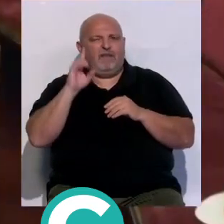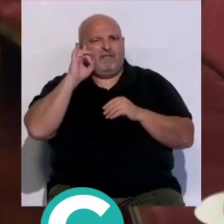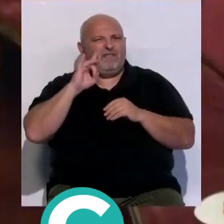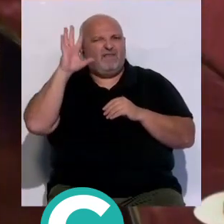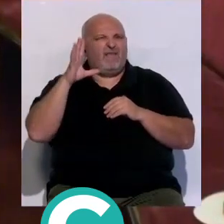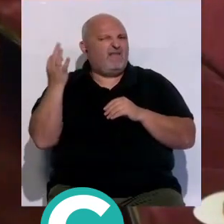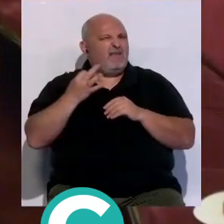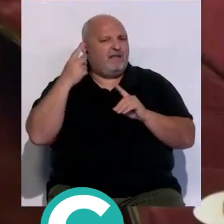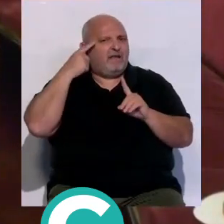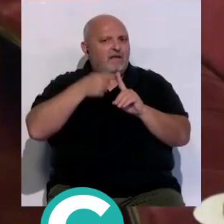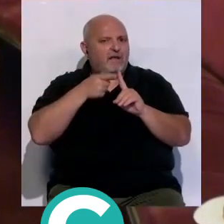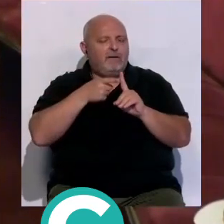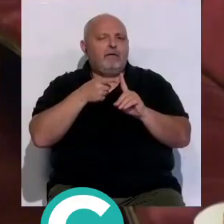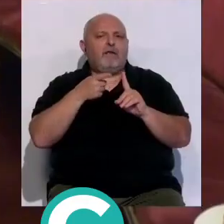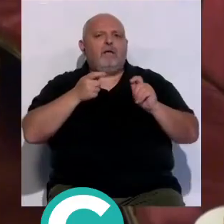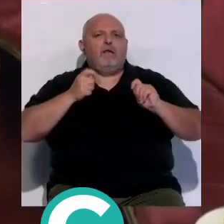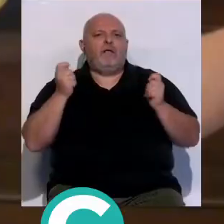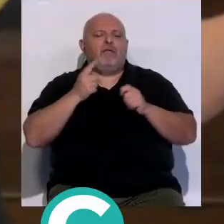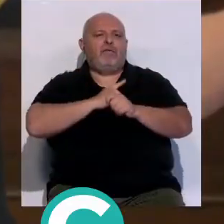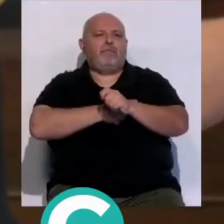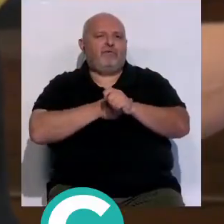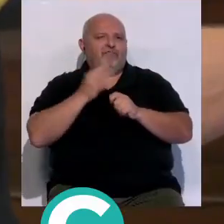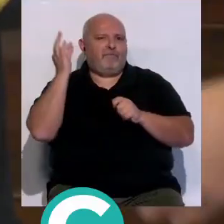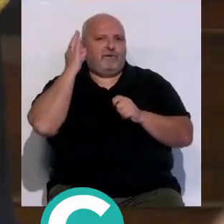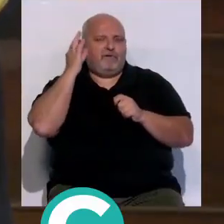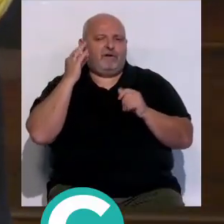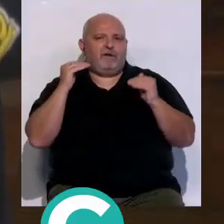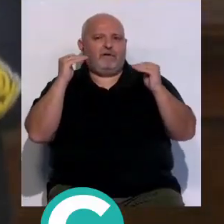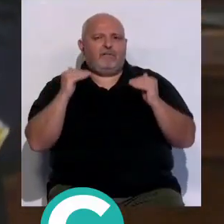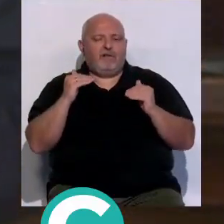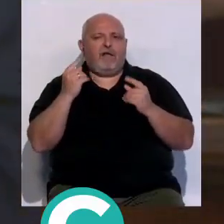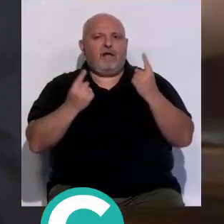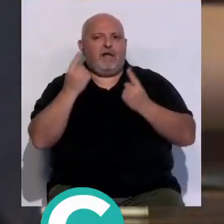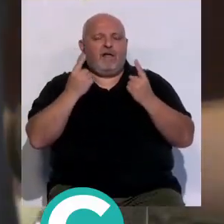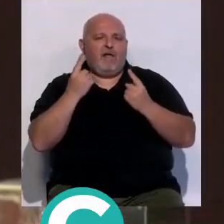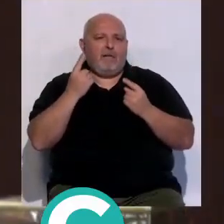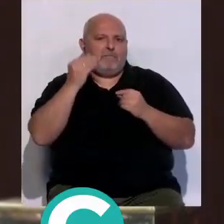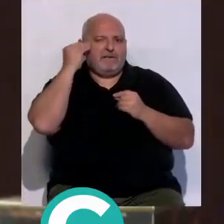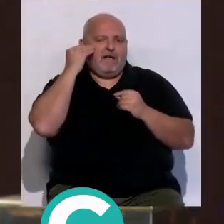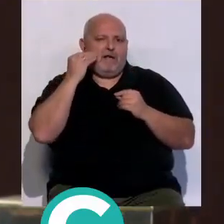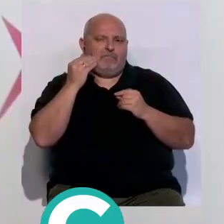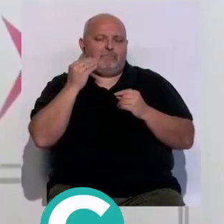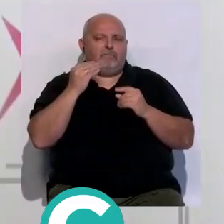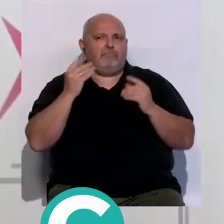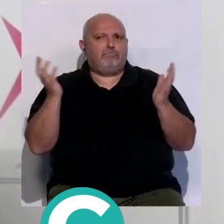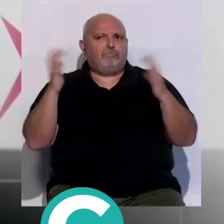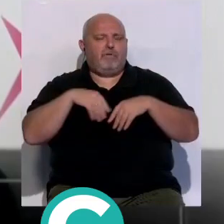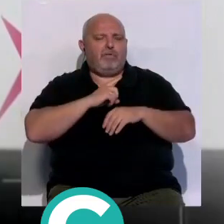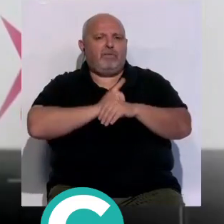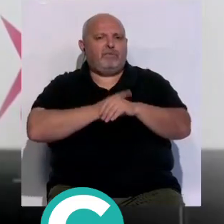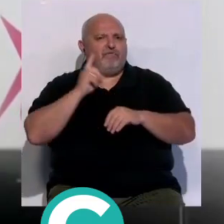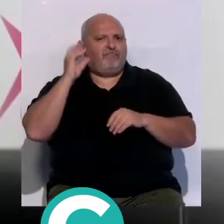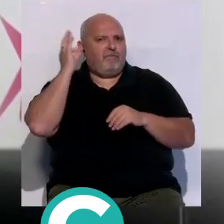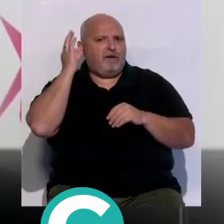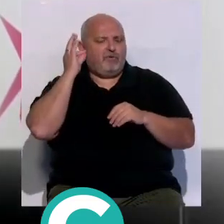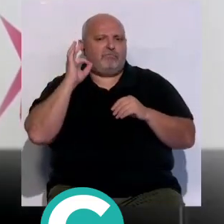iniciativa que tiene como objetivos promover el deporte femenino y reducir la brecha de género en esta materia un evento de deporte femenino que